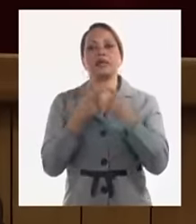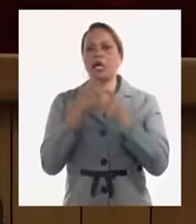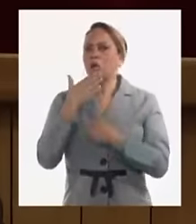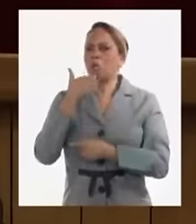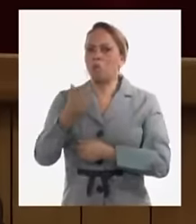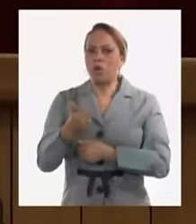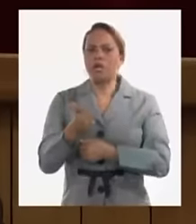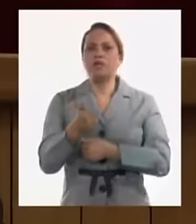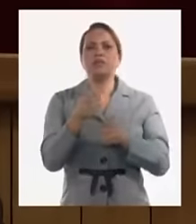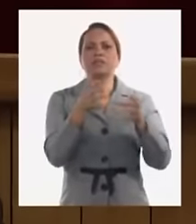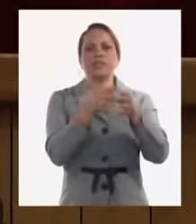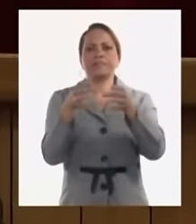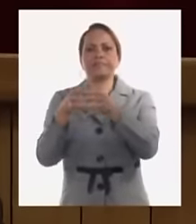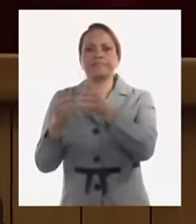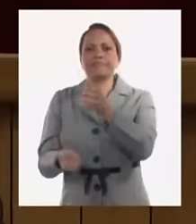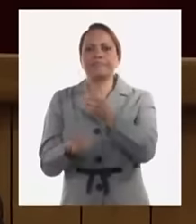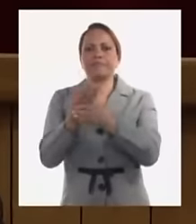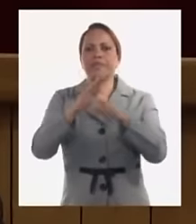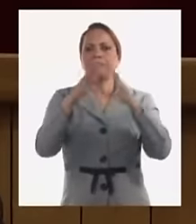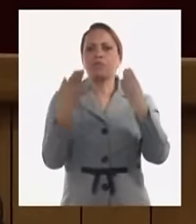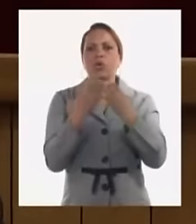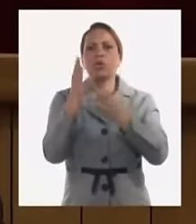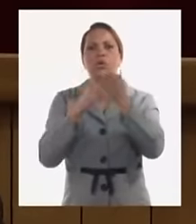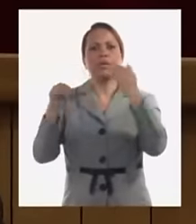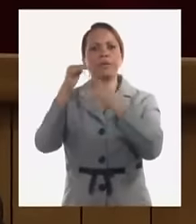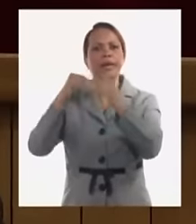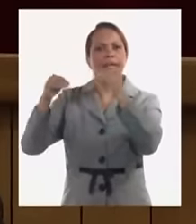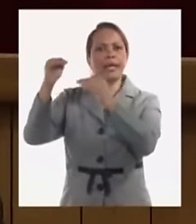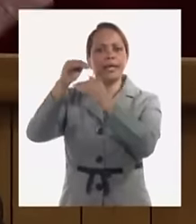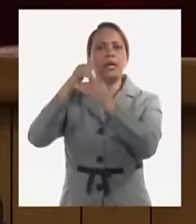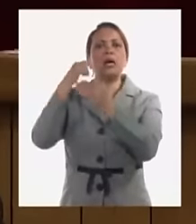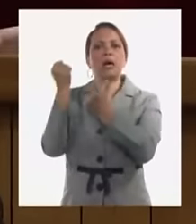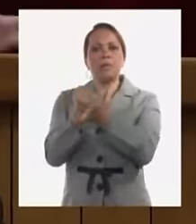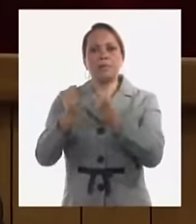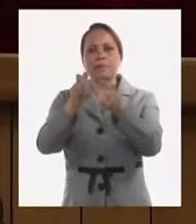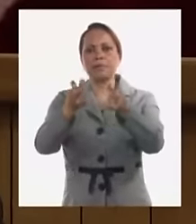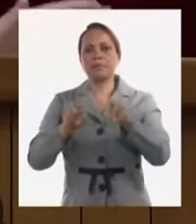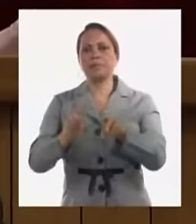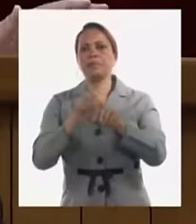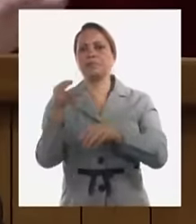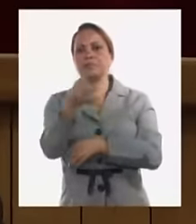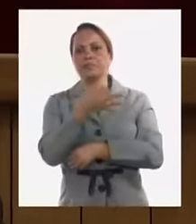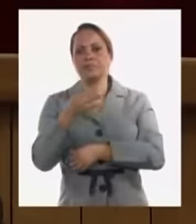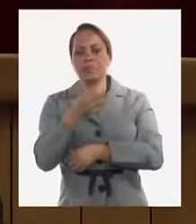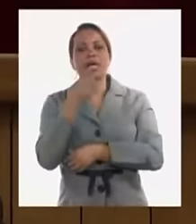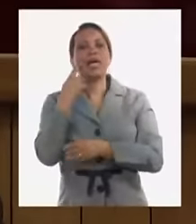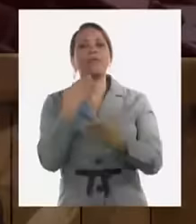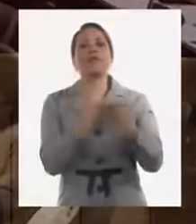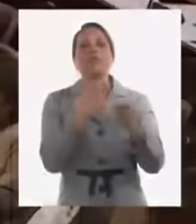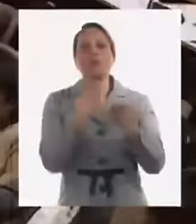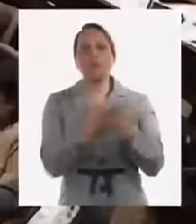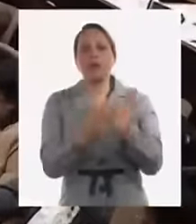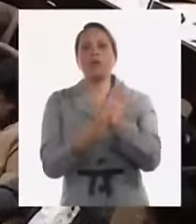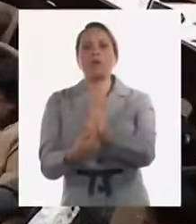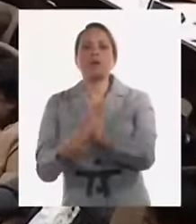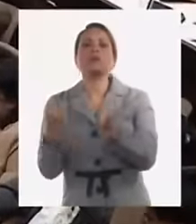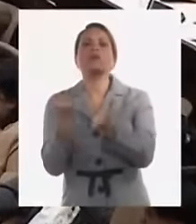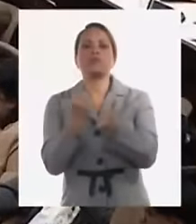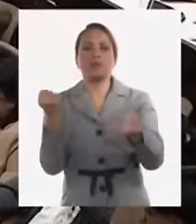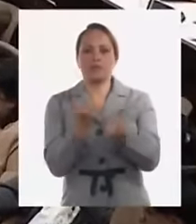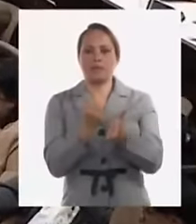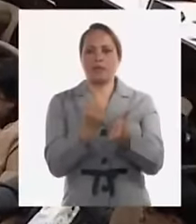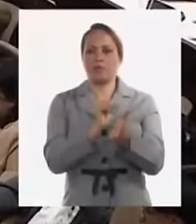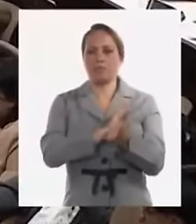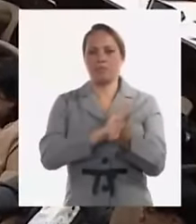implementado a todos los niveles la han aprobado las asambleas municipales hemos comprobado que sí que se han actualizado todos los planes pero sigue